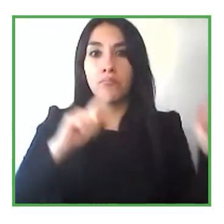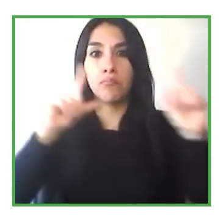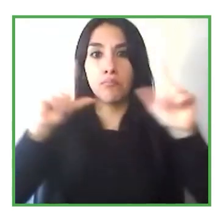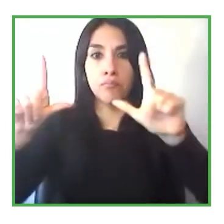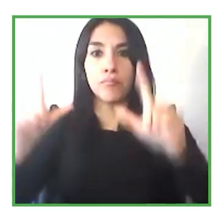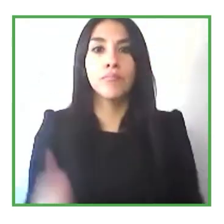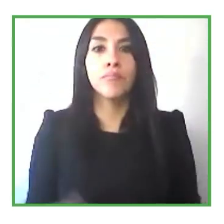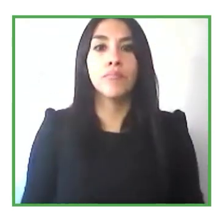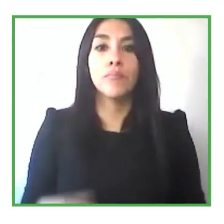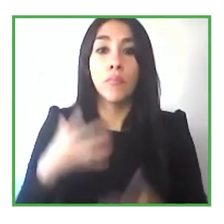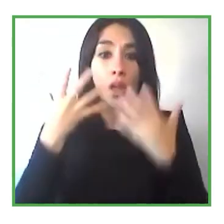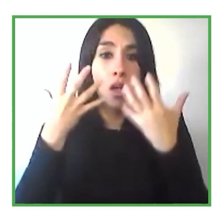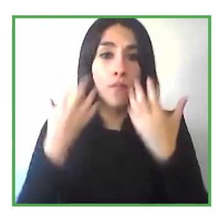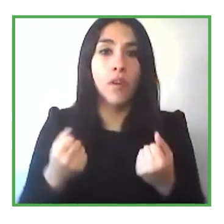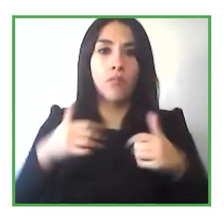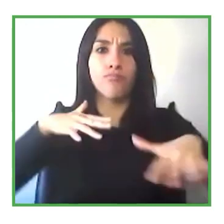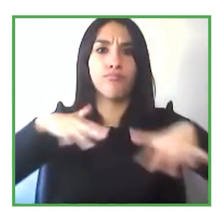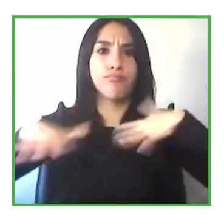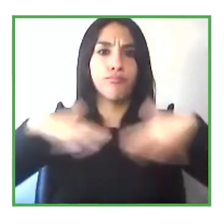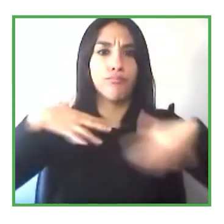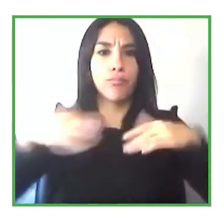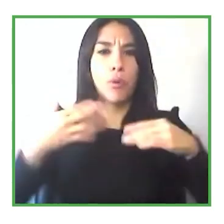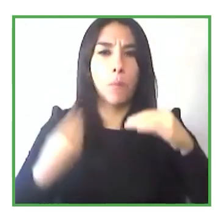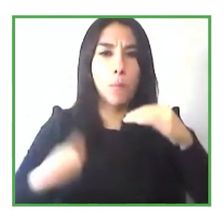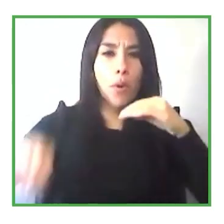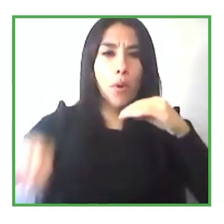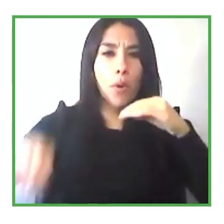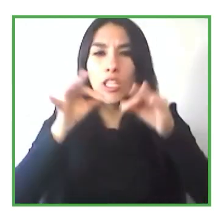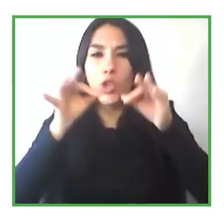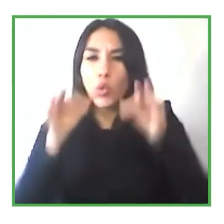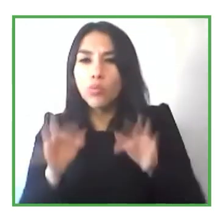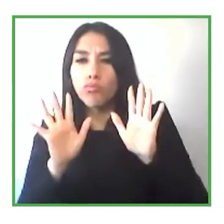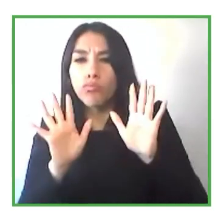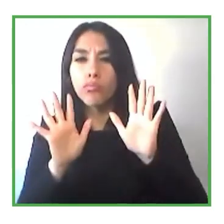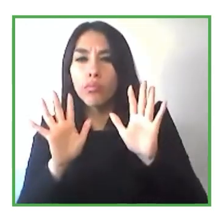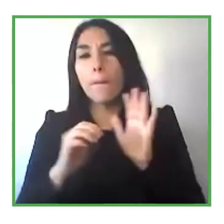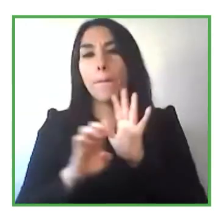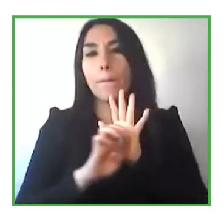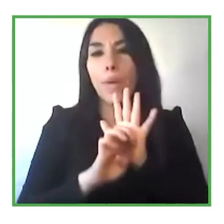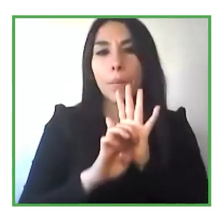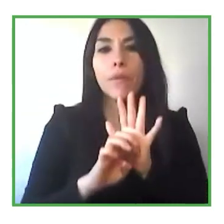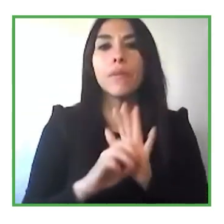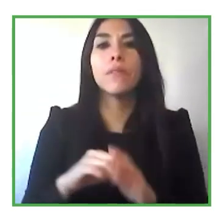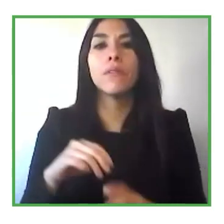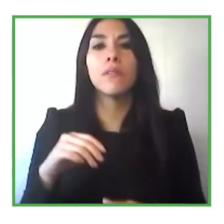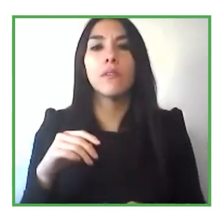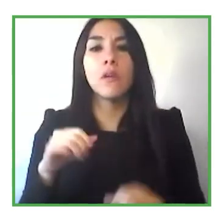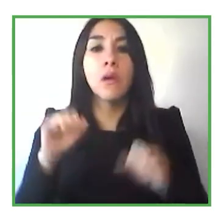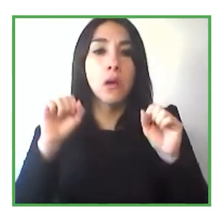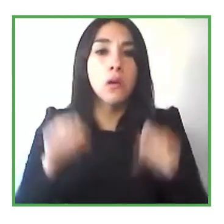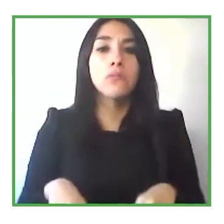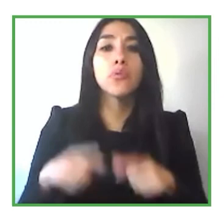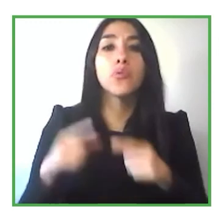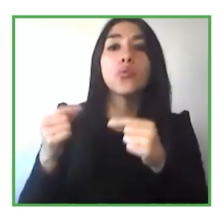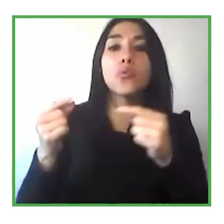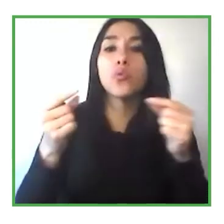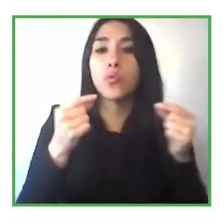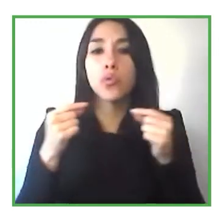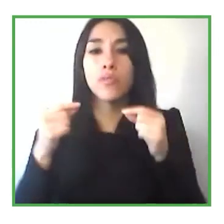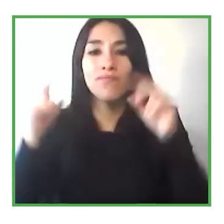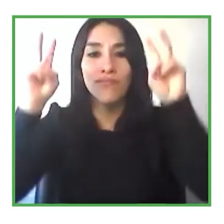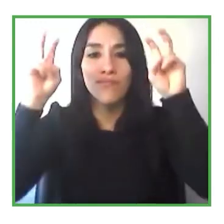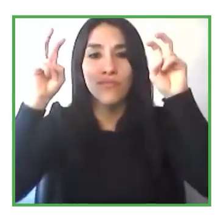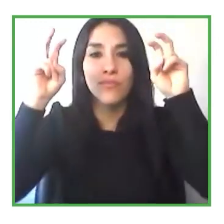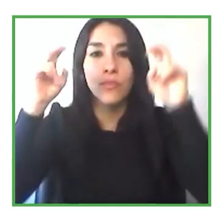tomar como por ejemplo ¿qué podemos hacer con las iniciativas en demanda con estas redes de discapacidad?